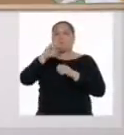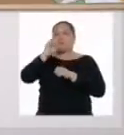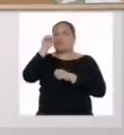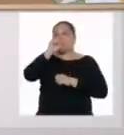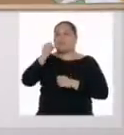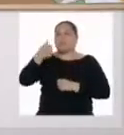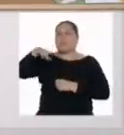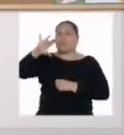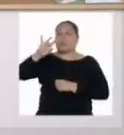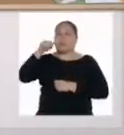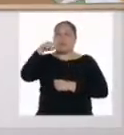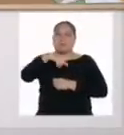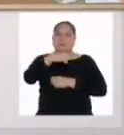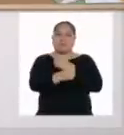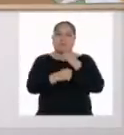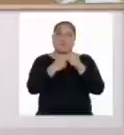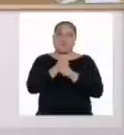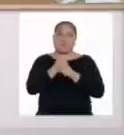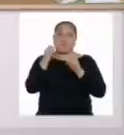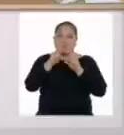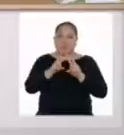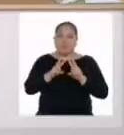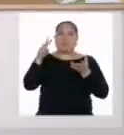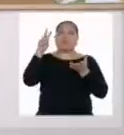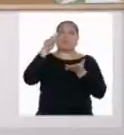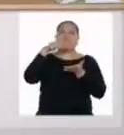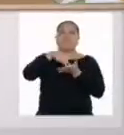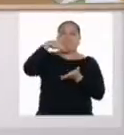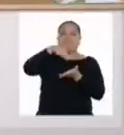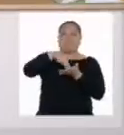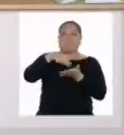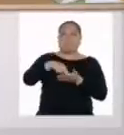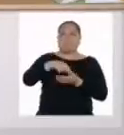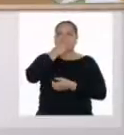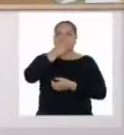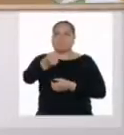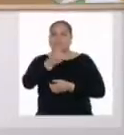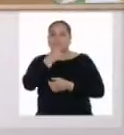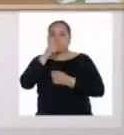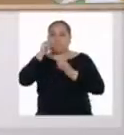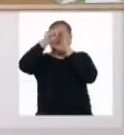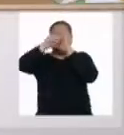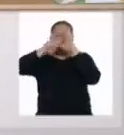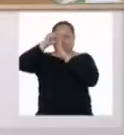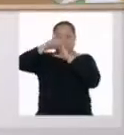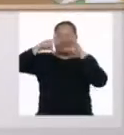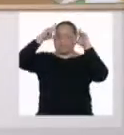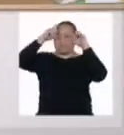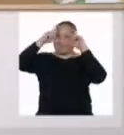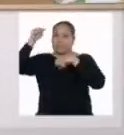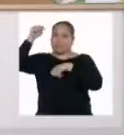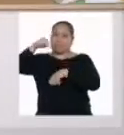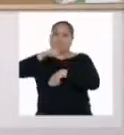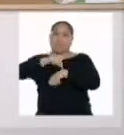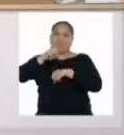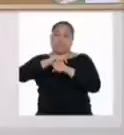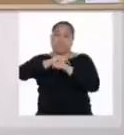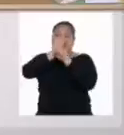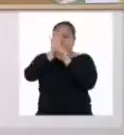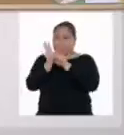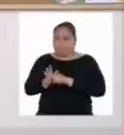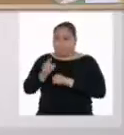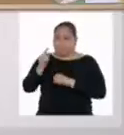a todos los valerosos y valerosas reporteras, escritores, camarógrafas y fotógrafos que durante la pandemia